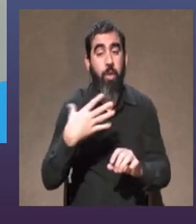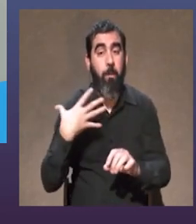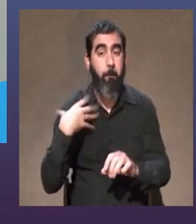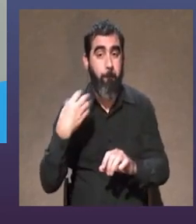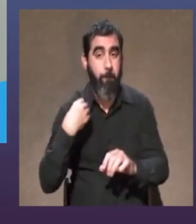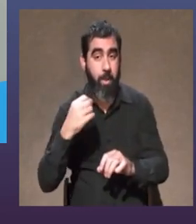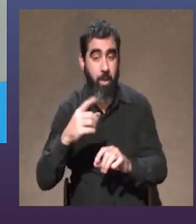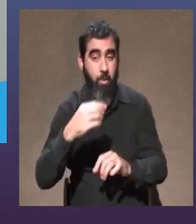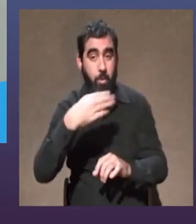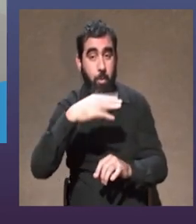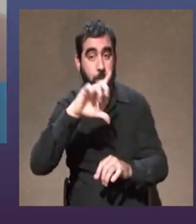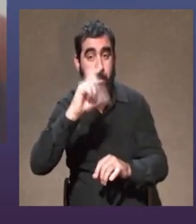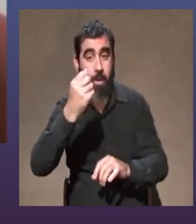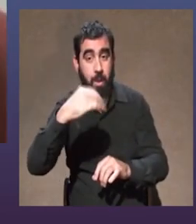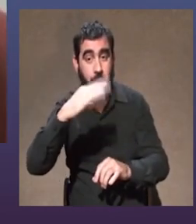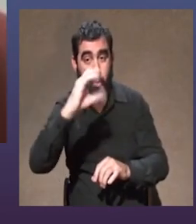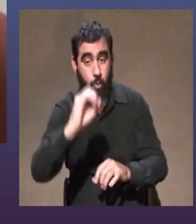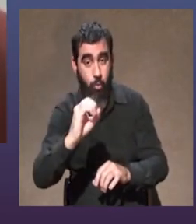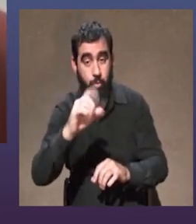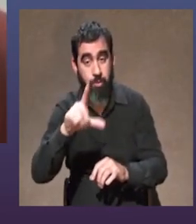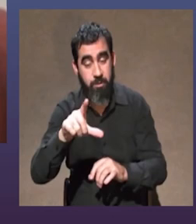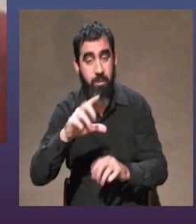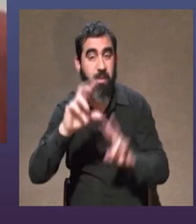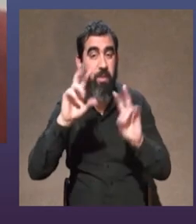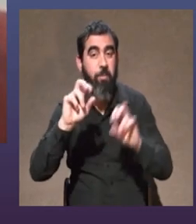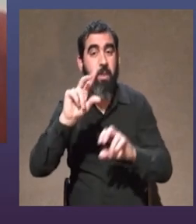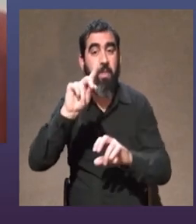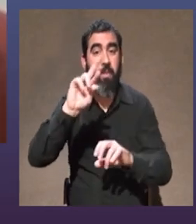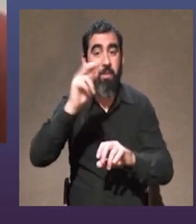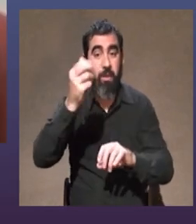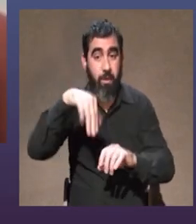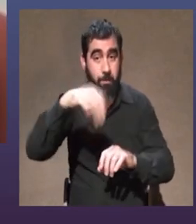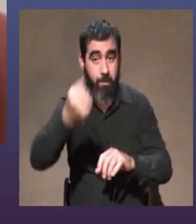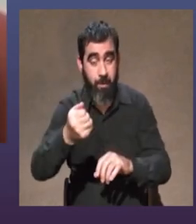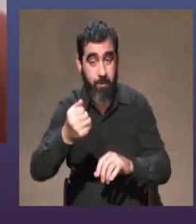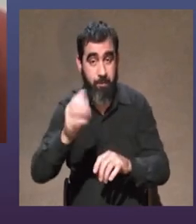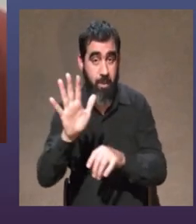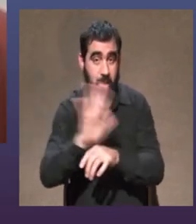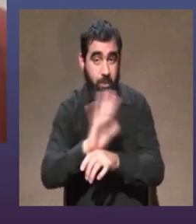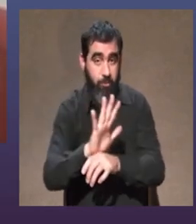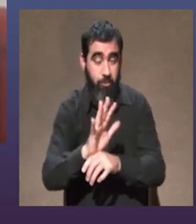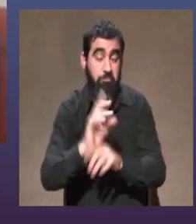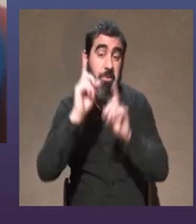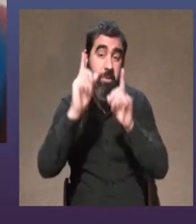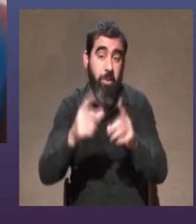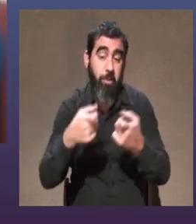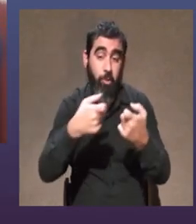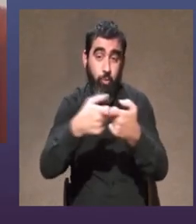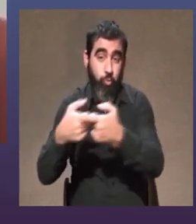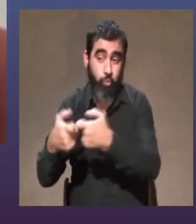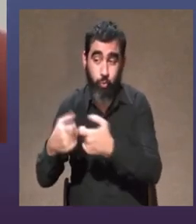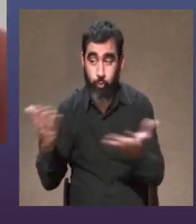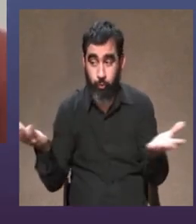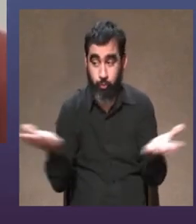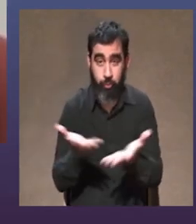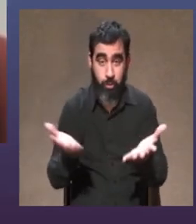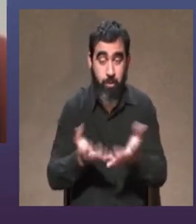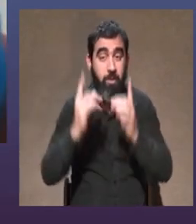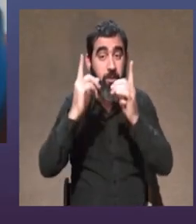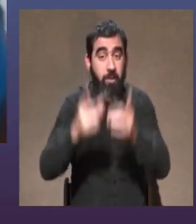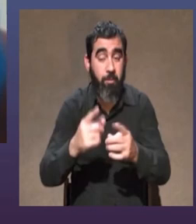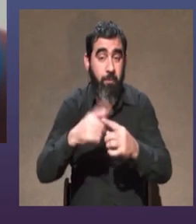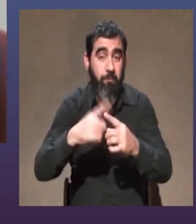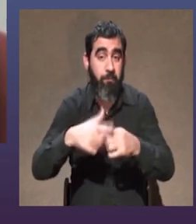Sergio Blanco como específicamente en la dramaturga contagió de la dramaturga y ya que estamos entre colegas como que